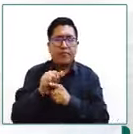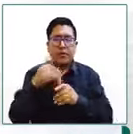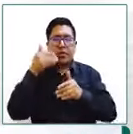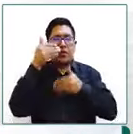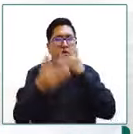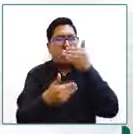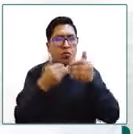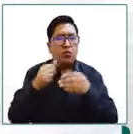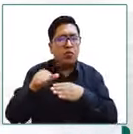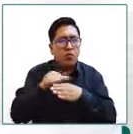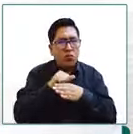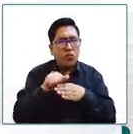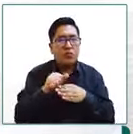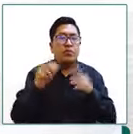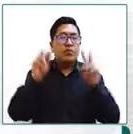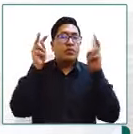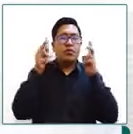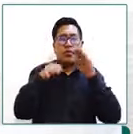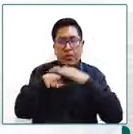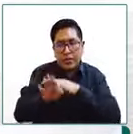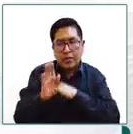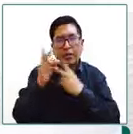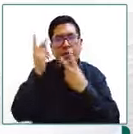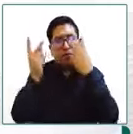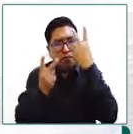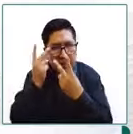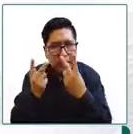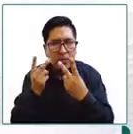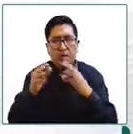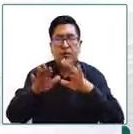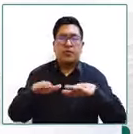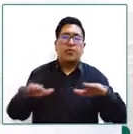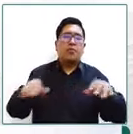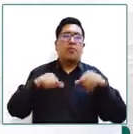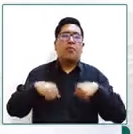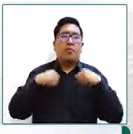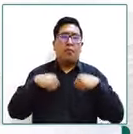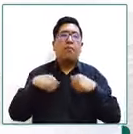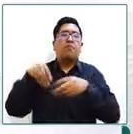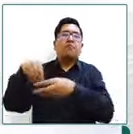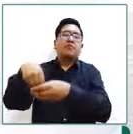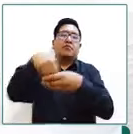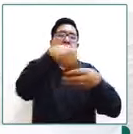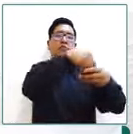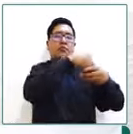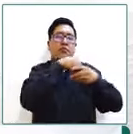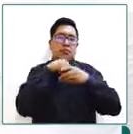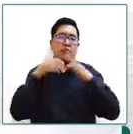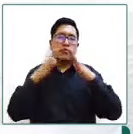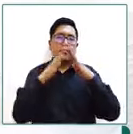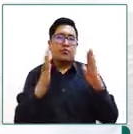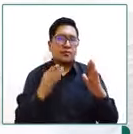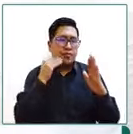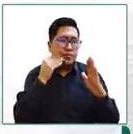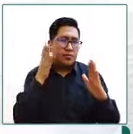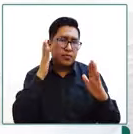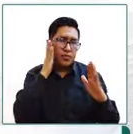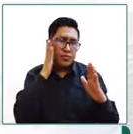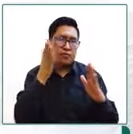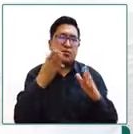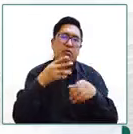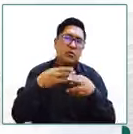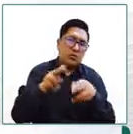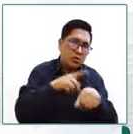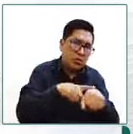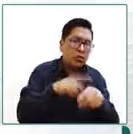procedimientos que dificultan las visitas familiares de niñas niños y adolescentes que se encuentran en acogimiento circunstancial o